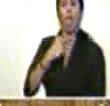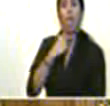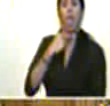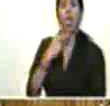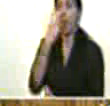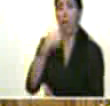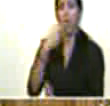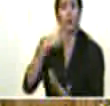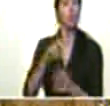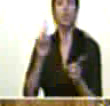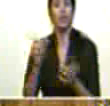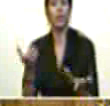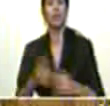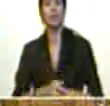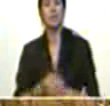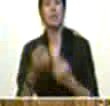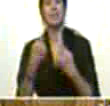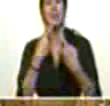socioeconómico